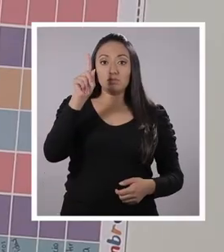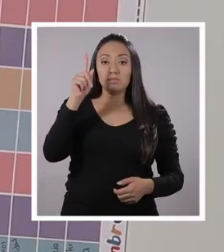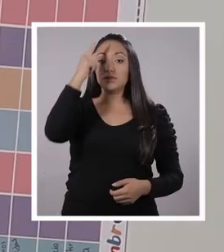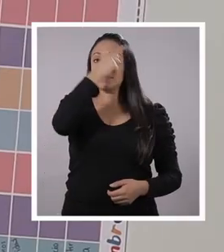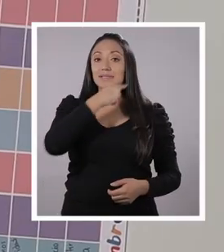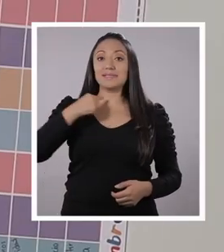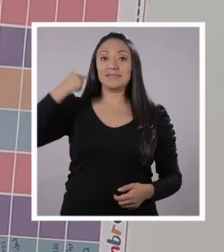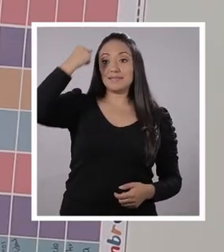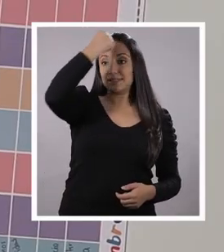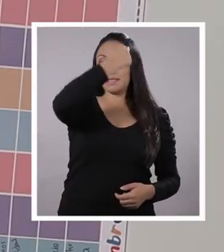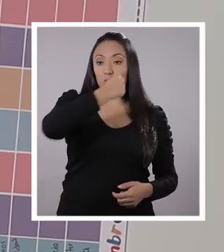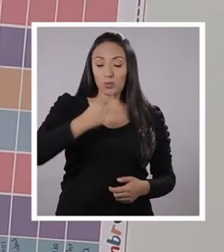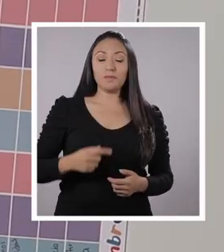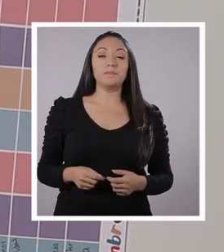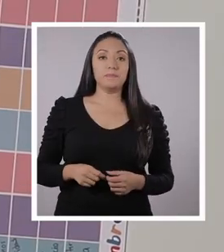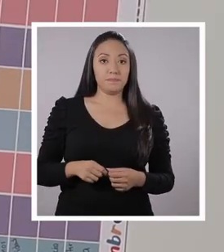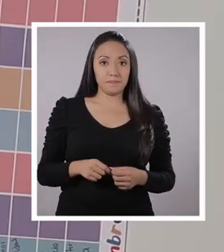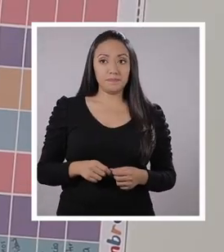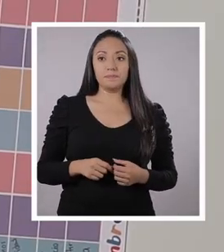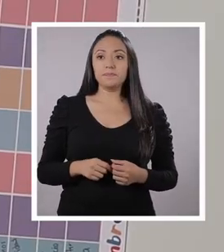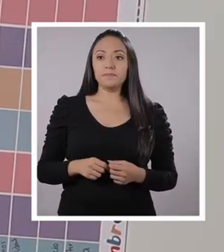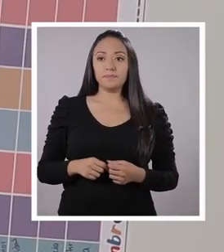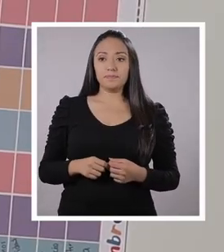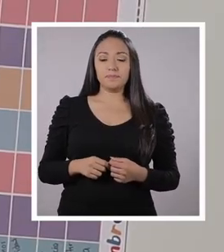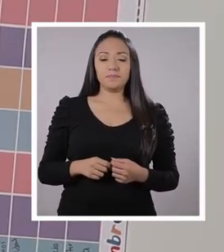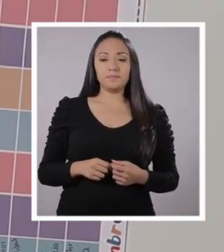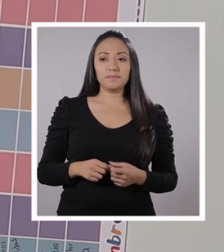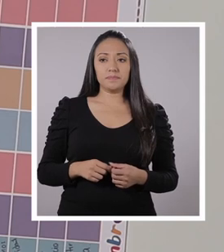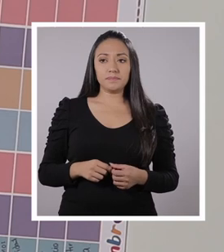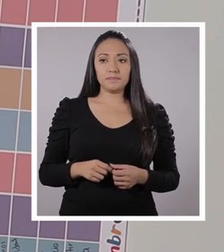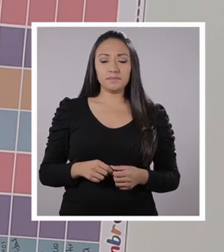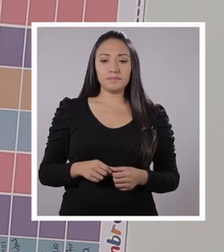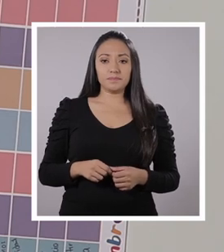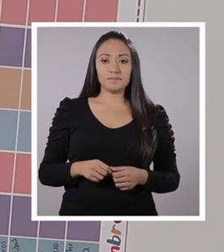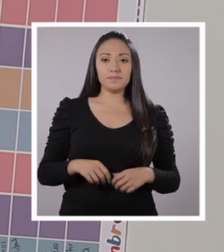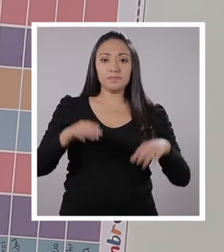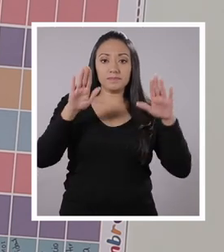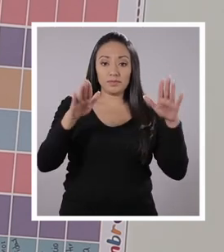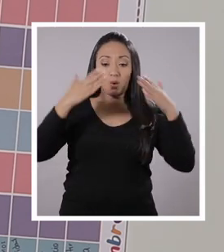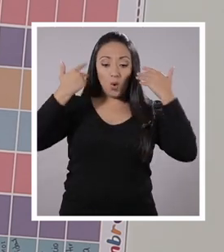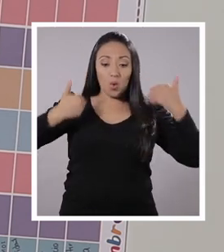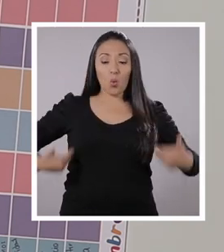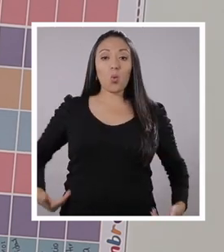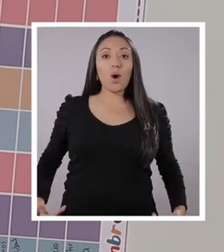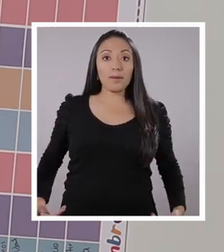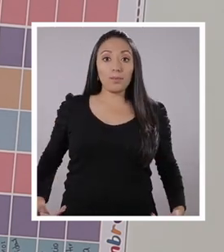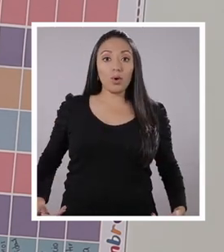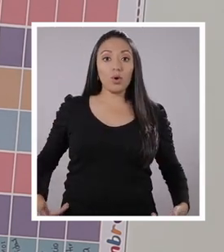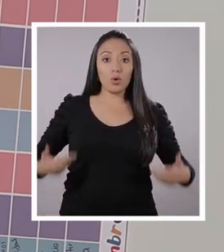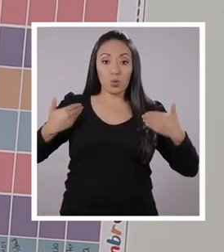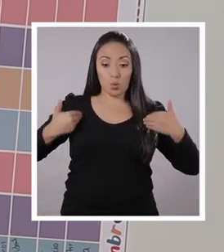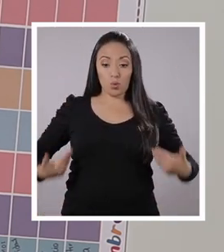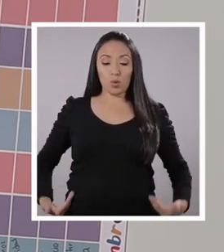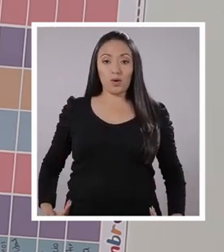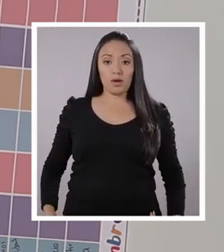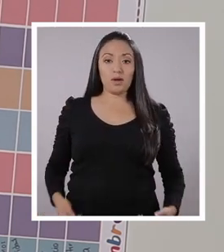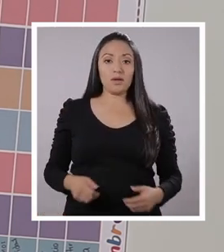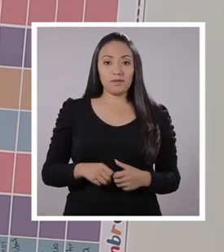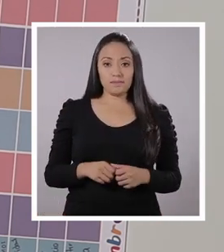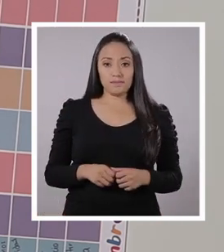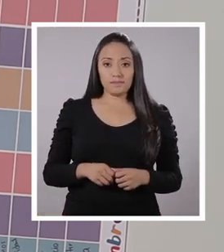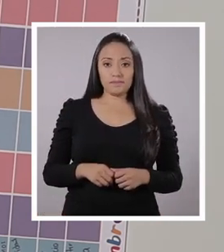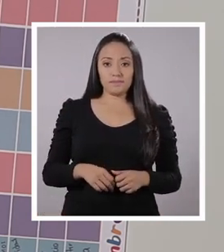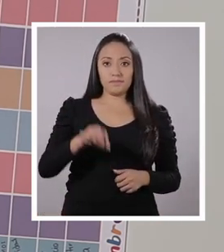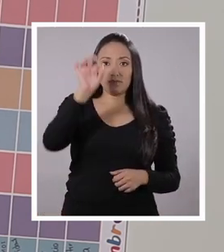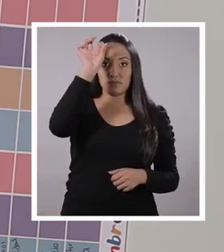Primero hacemos un círculo. Muy bien, un círculo. Muy bien. Ahora, para hacer el cuerpo, el tórax, vamos a